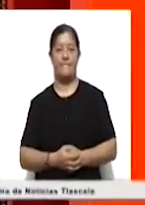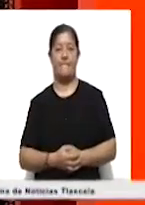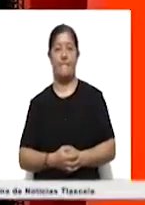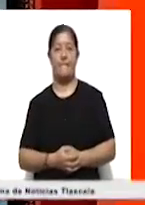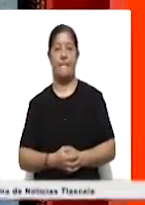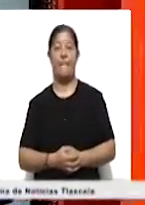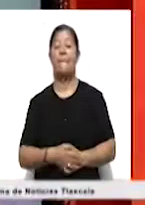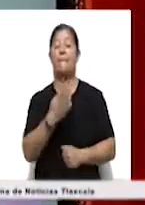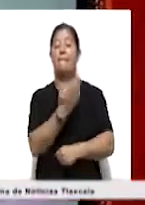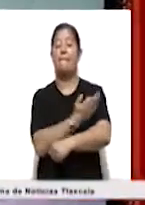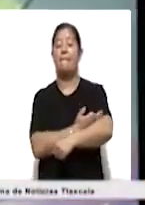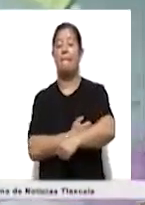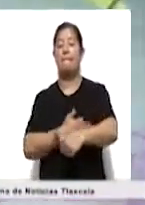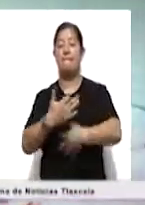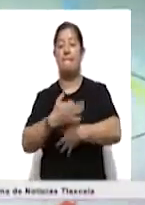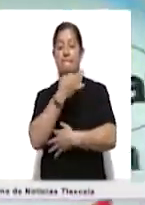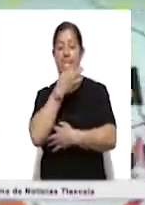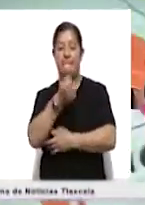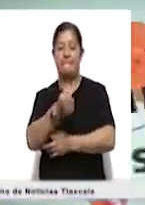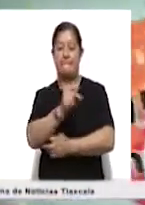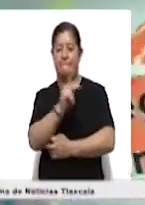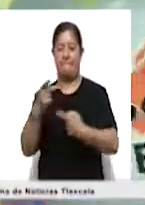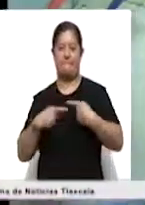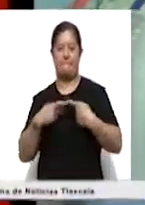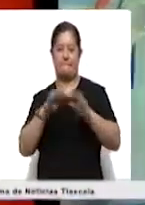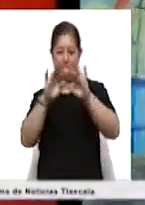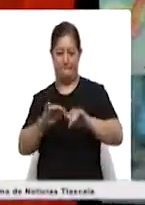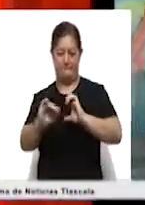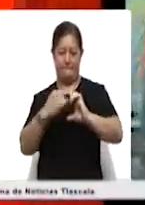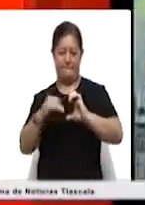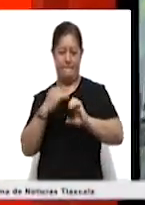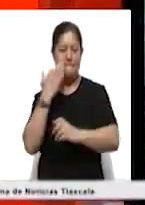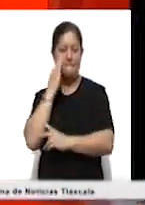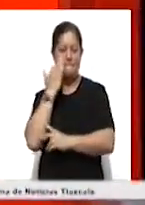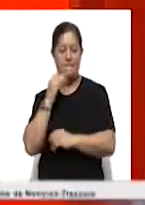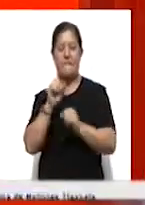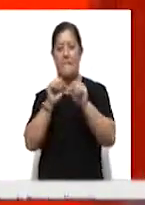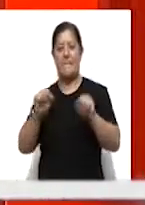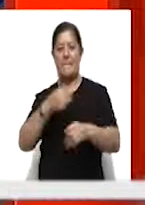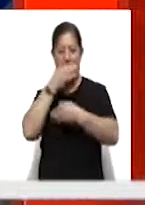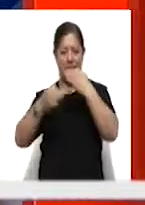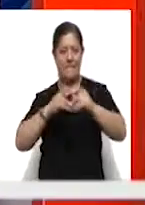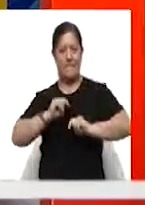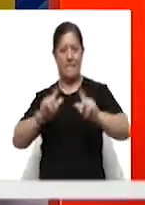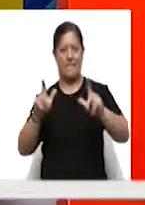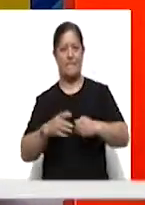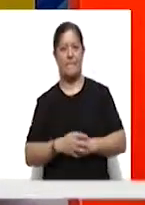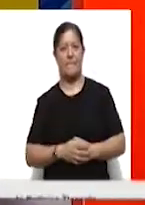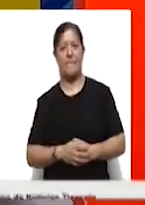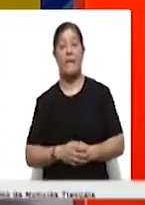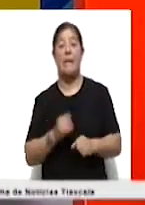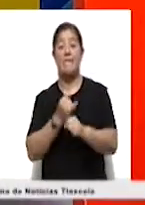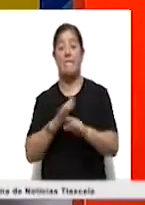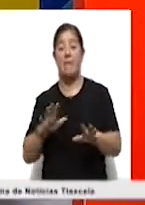Son las quince con quince minutos, saludamos a quienes ya nos siguen y nos escriben a través de la cuenta de Facebook Sistema de Noticias Tlaxcala, tenemos más